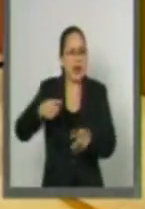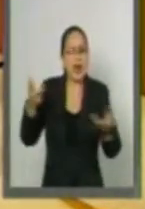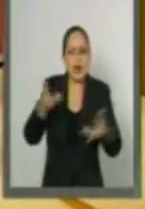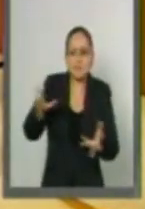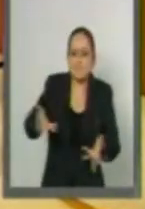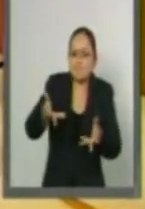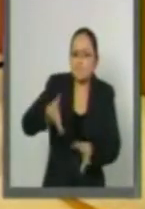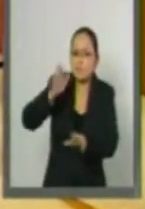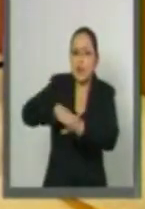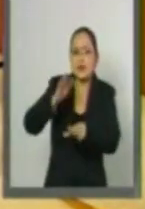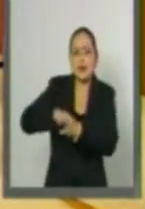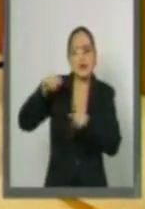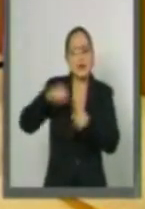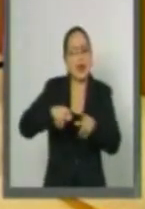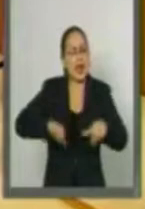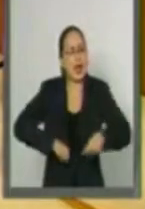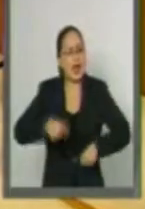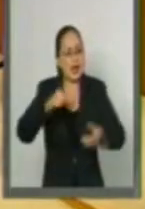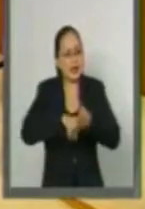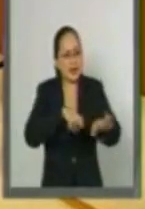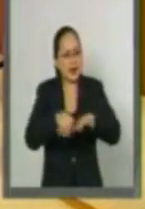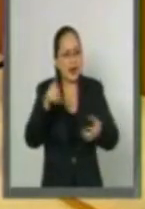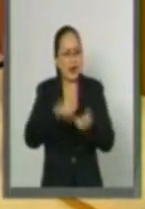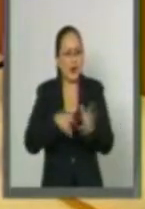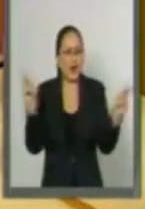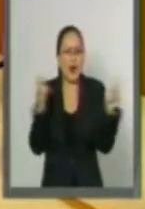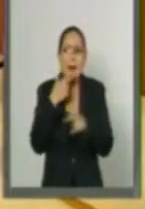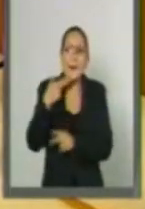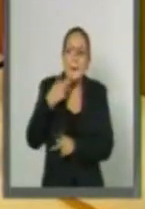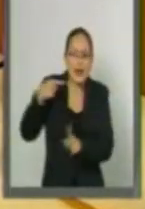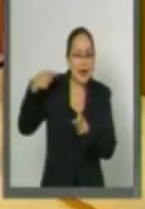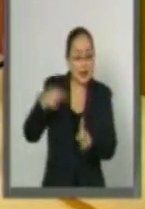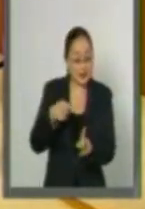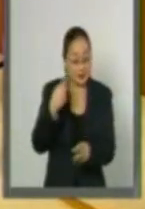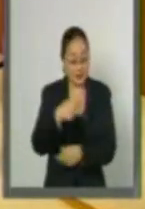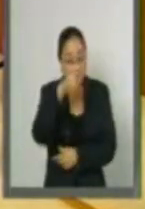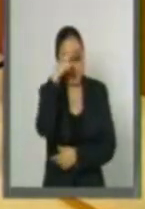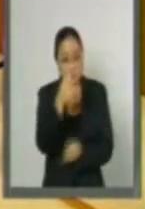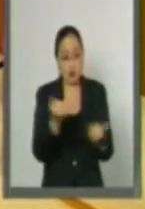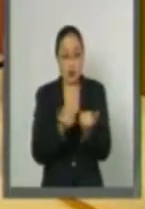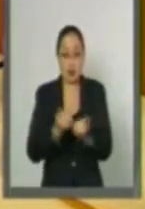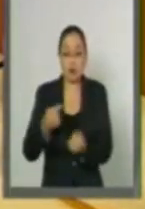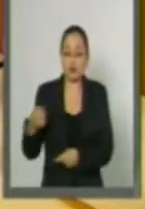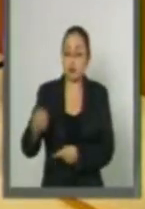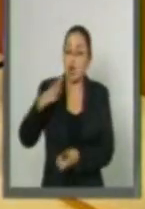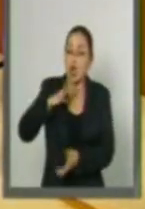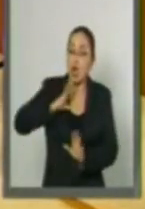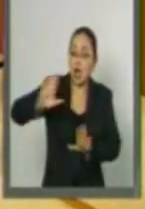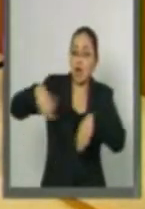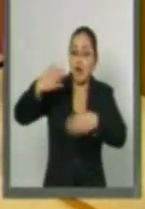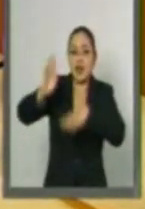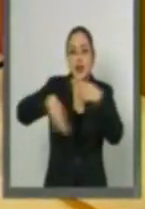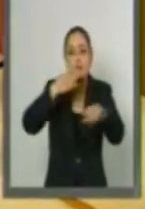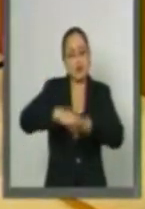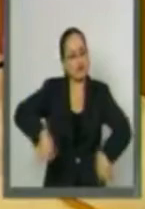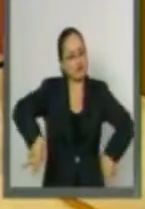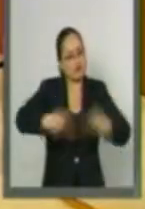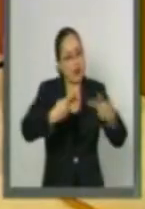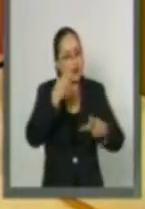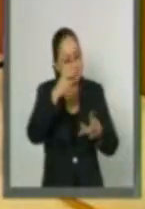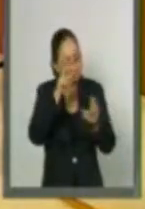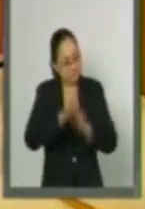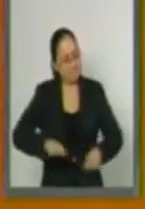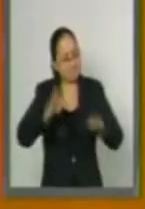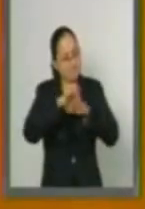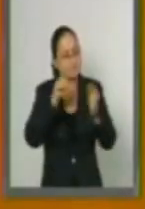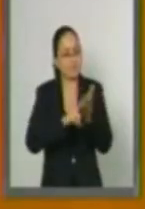la actividad apícola de nuestro país, así como su labor para posicionar este producto en los mercados internacionales.